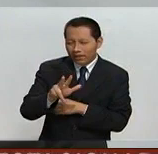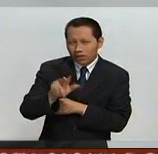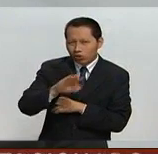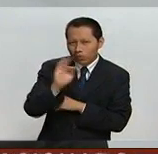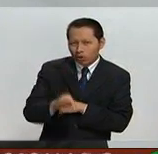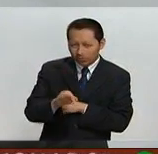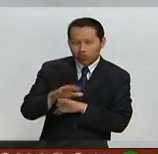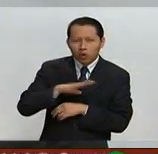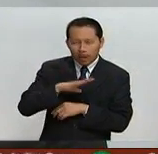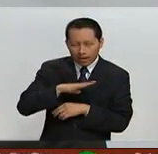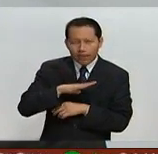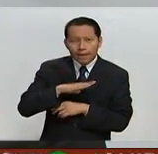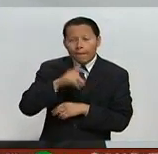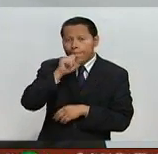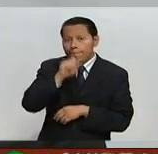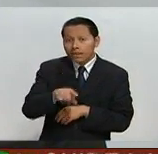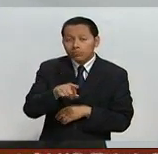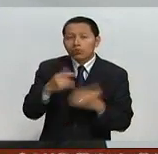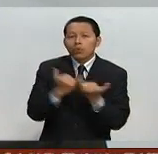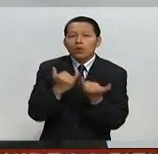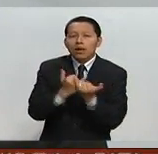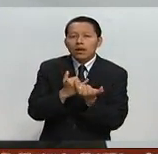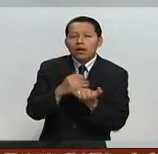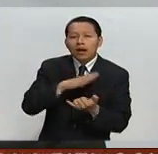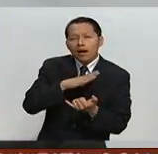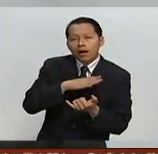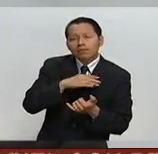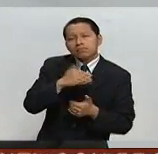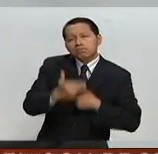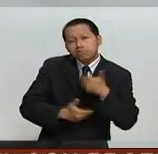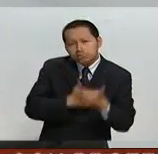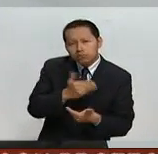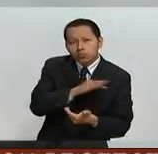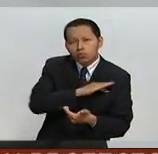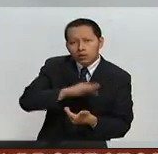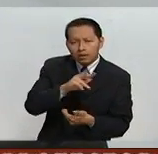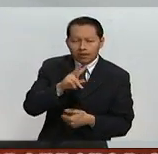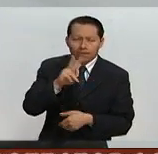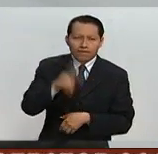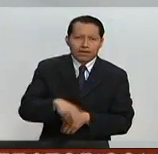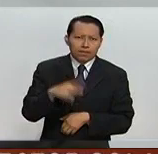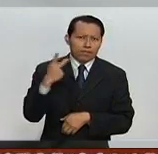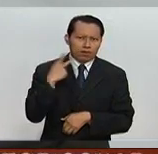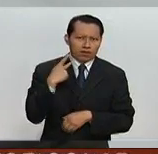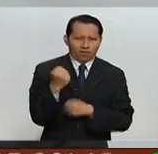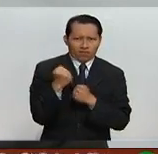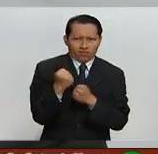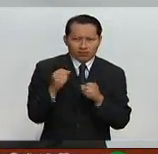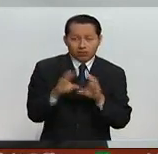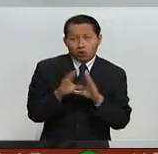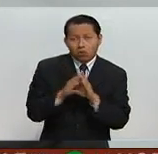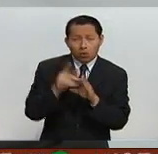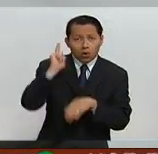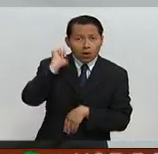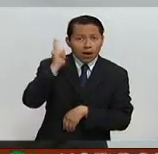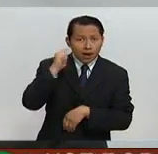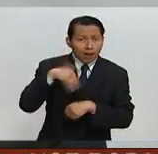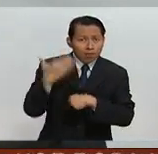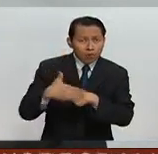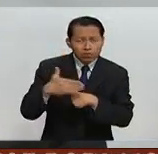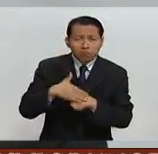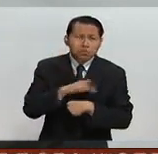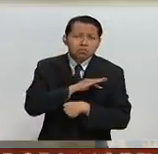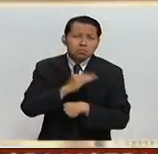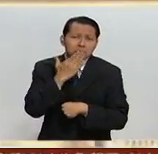los parlamentarios. Y creo que esto realmente va a sacudir el sistema político. Y mi esperanza de que, supongo, algo bueno puede